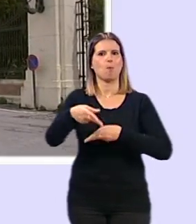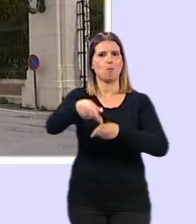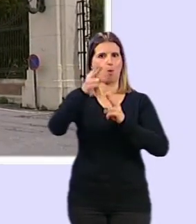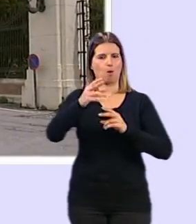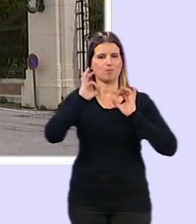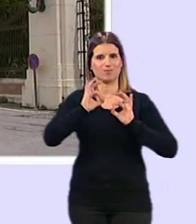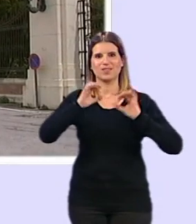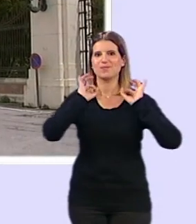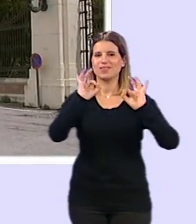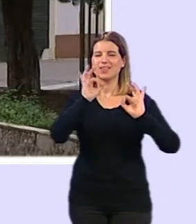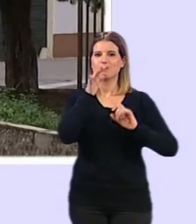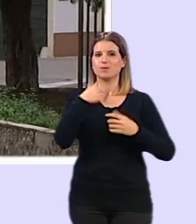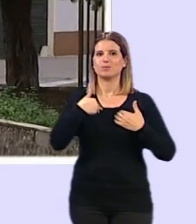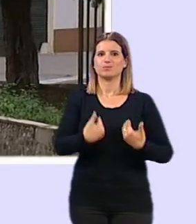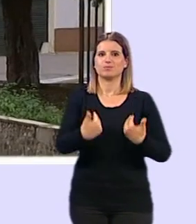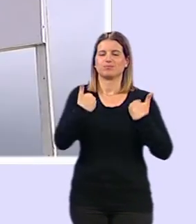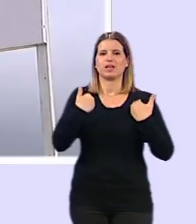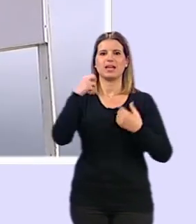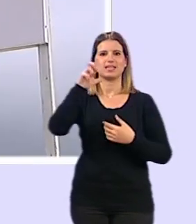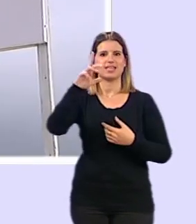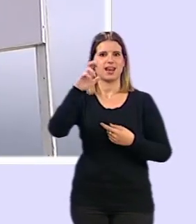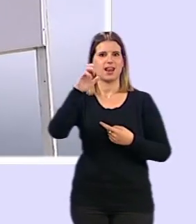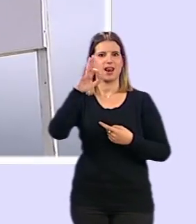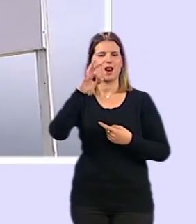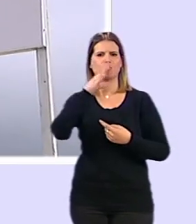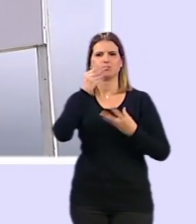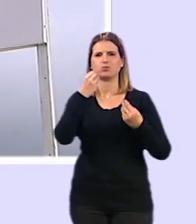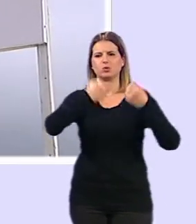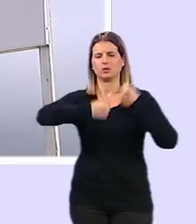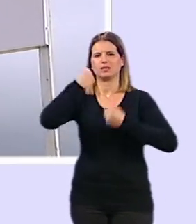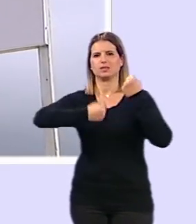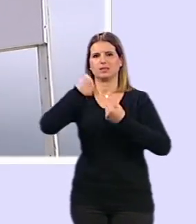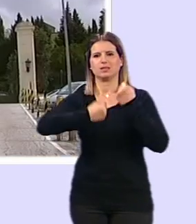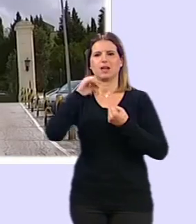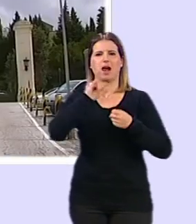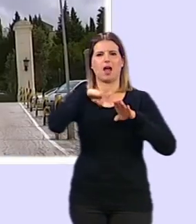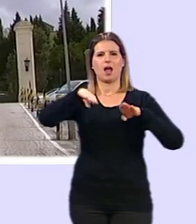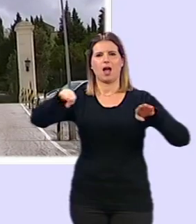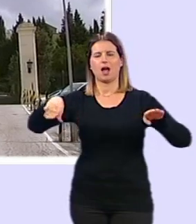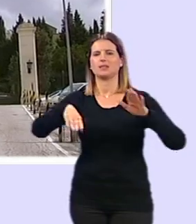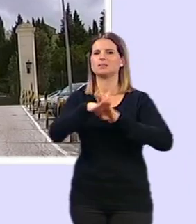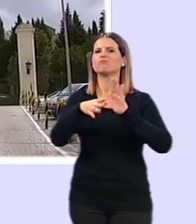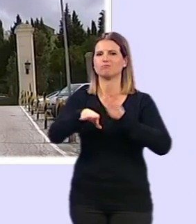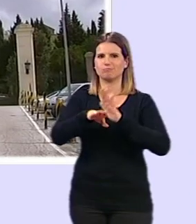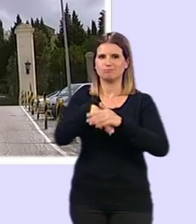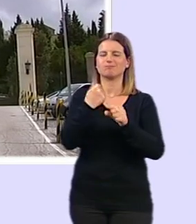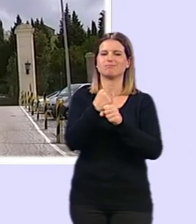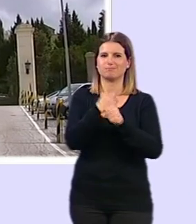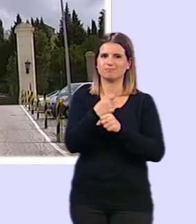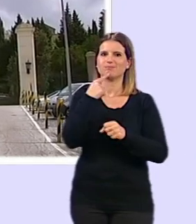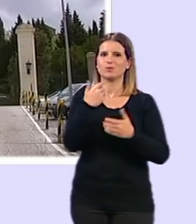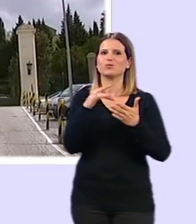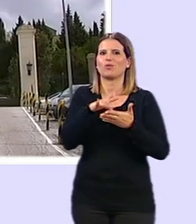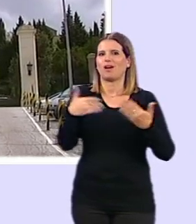infraestructura ahora gestionada por General Dynamics que parece por la cantidad de coches que nos hemos encontrado en su aparcamiento continúa con su labor diaria estos días de